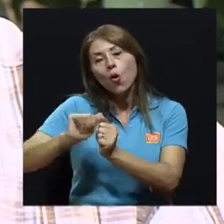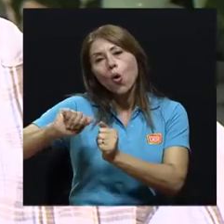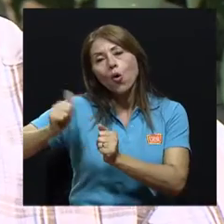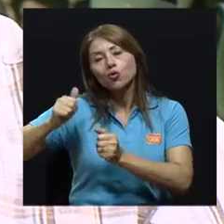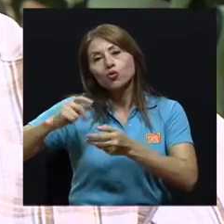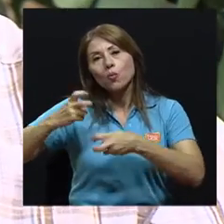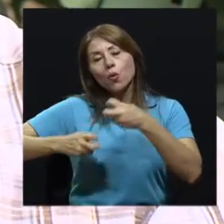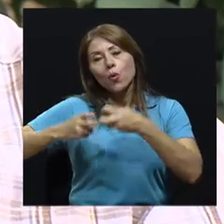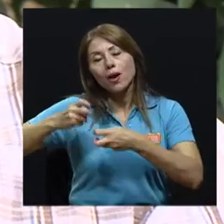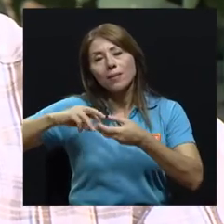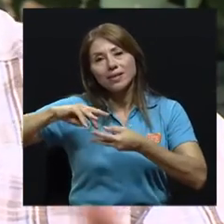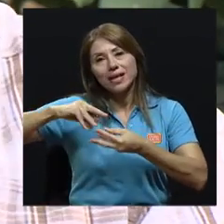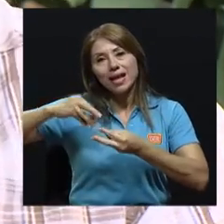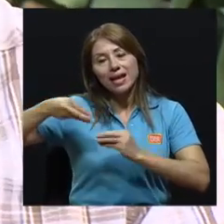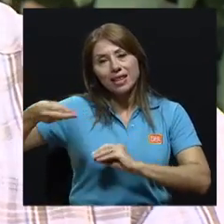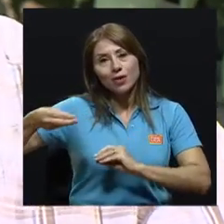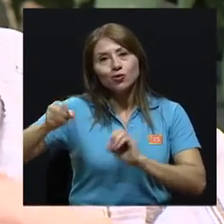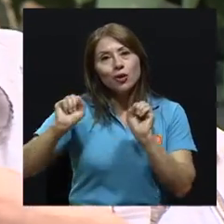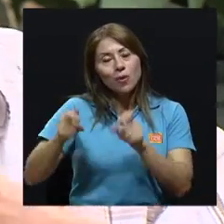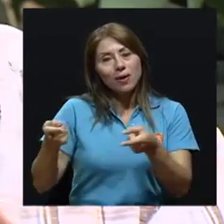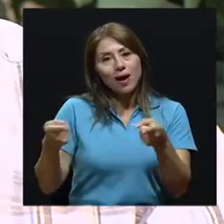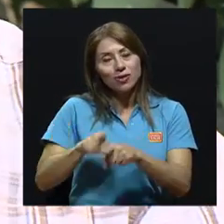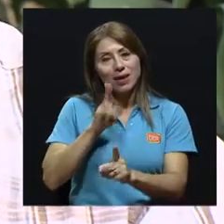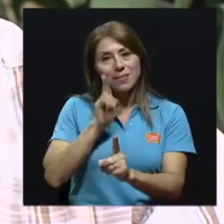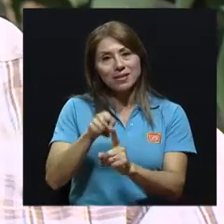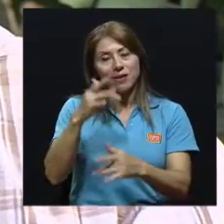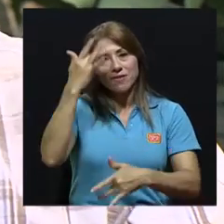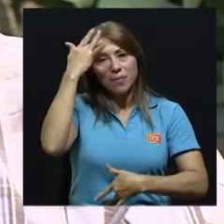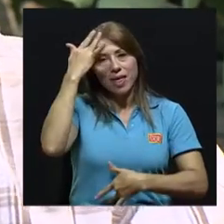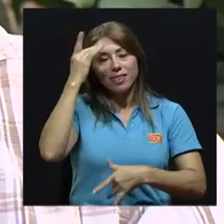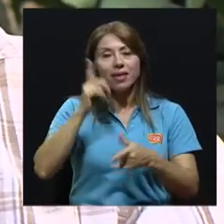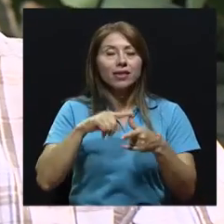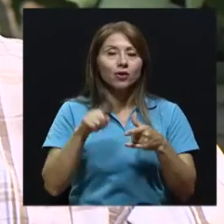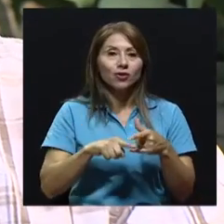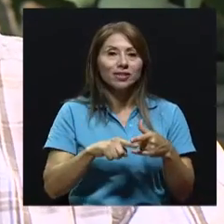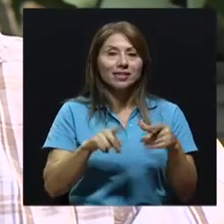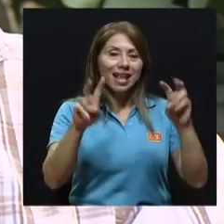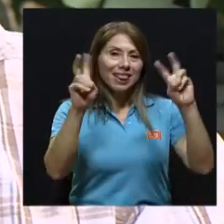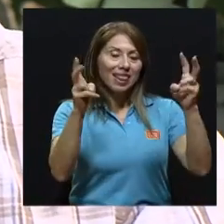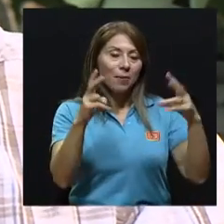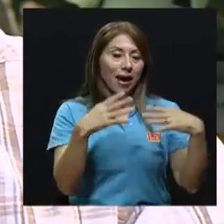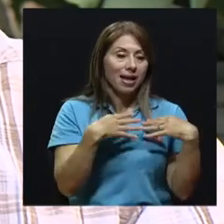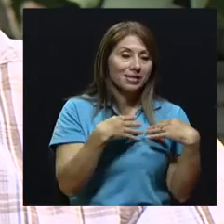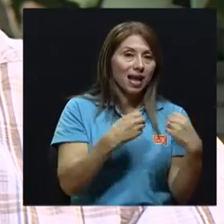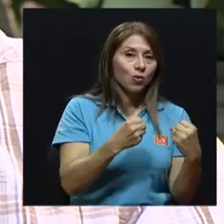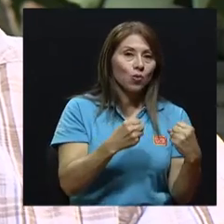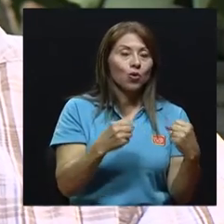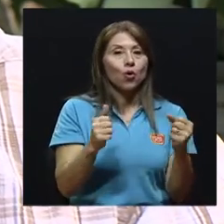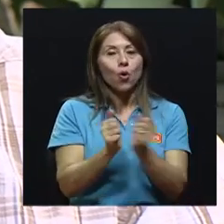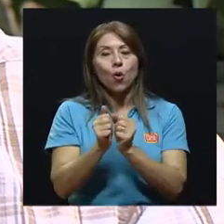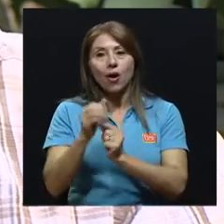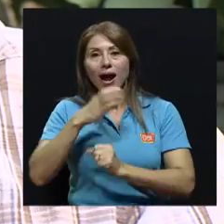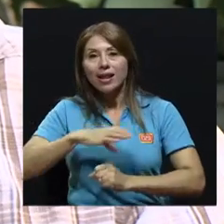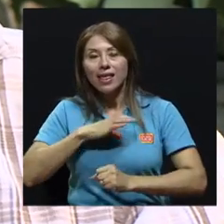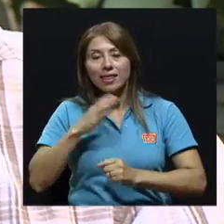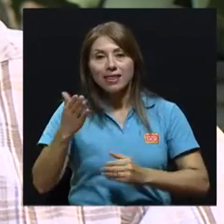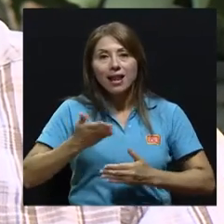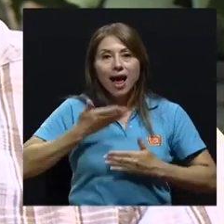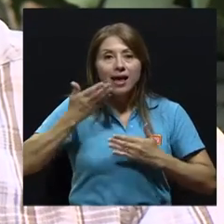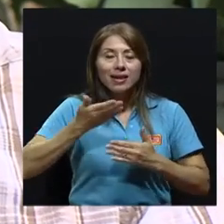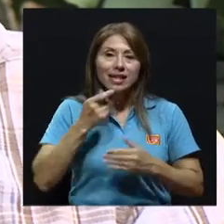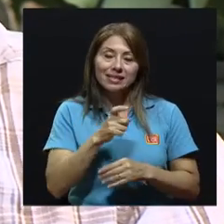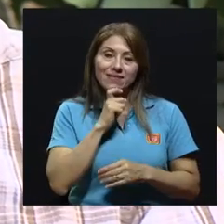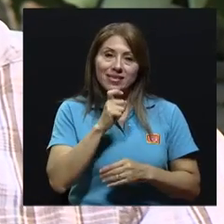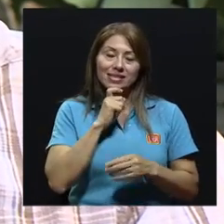genéticos que puedan estar ocasionando esas mismas enfermedades. Entonces, el tema salud, calidad del aire, es difícil de